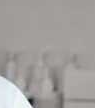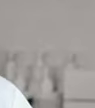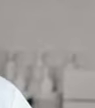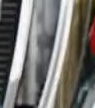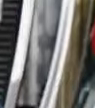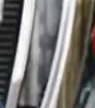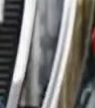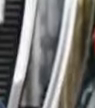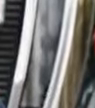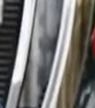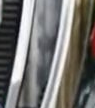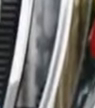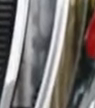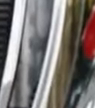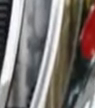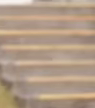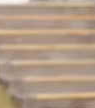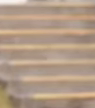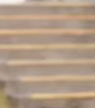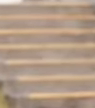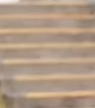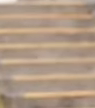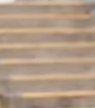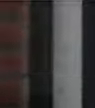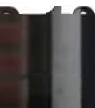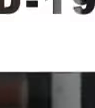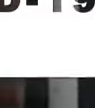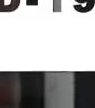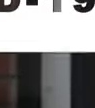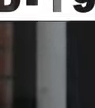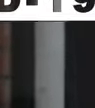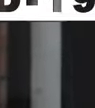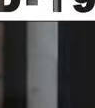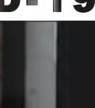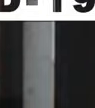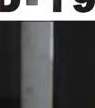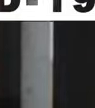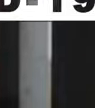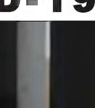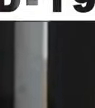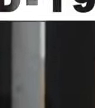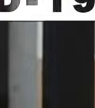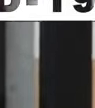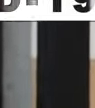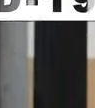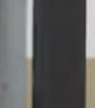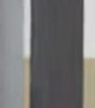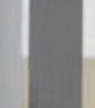de pandemia de COVID-19, cuenta con ellos. Siempre están dispuestos a ayudar.